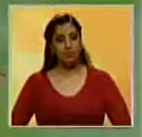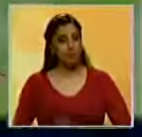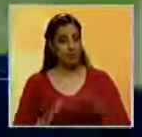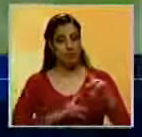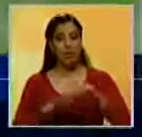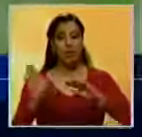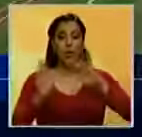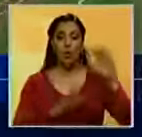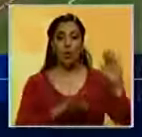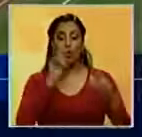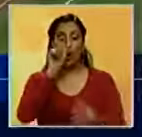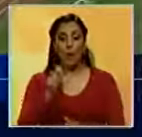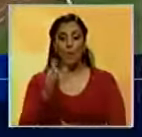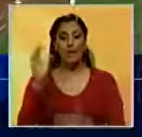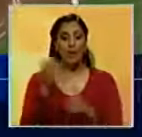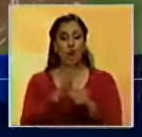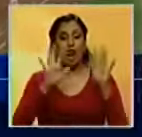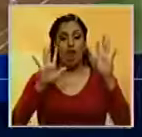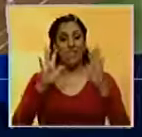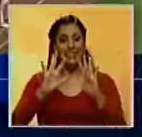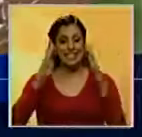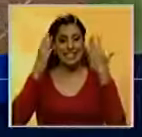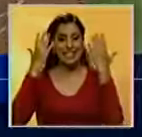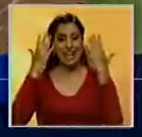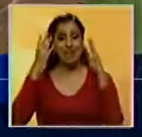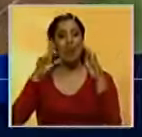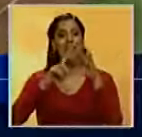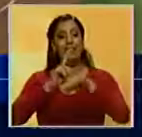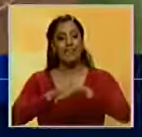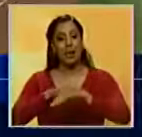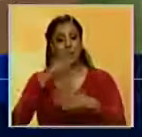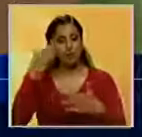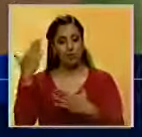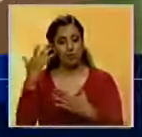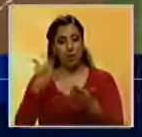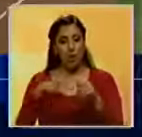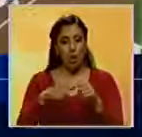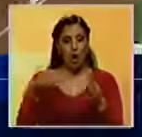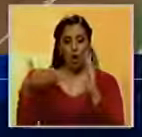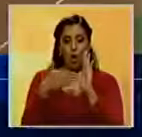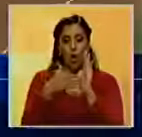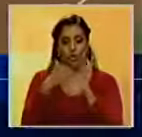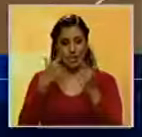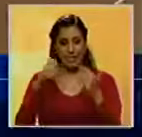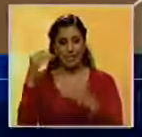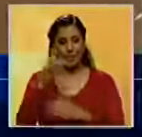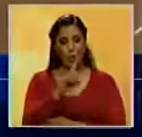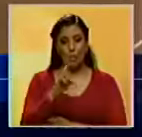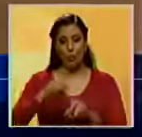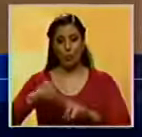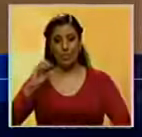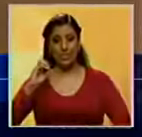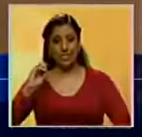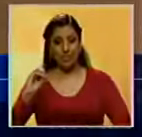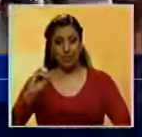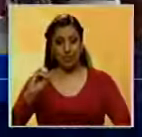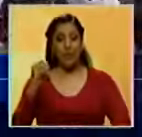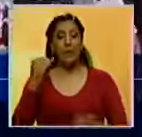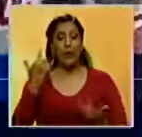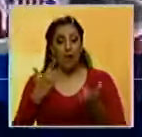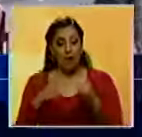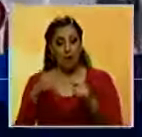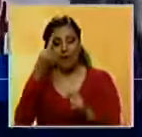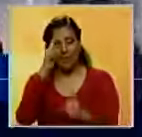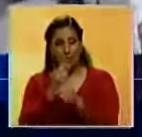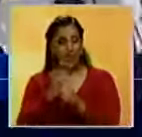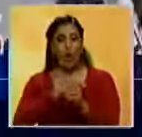Por su parte, Yamar Gómez logró el noveno salvado de la temporada en el blanqueo de los Phillies de Filadelfia contra los Cardenales de San Luis de una carrera por cero. Gómez